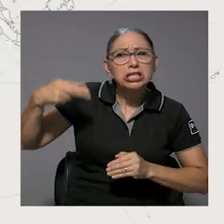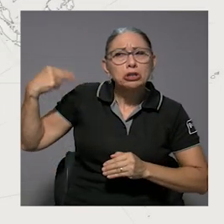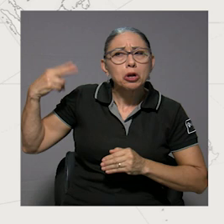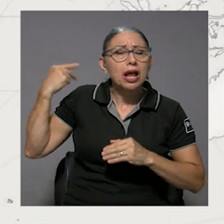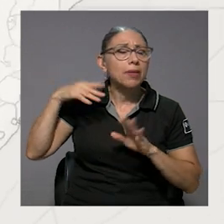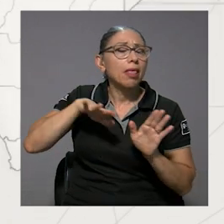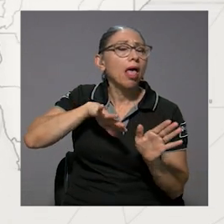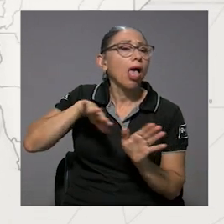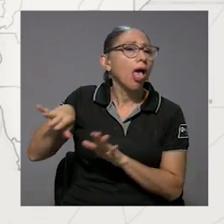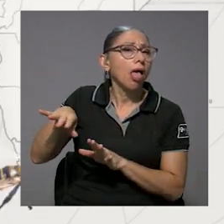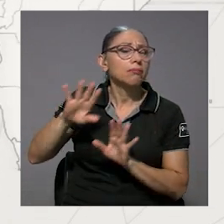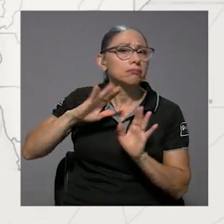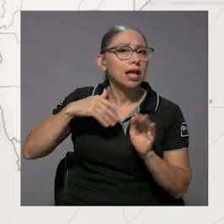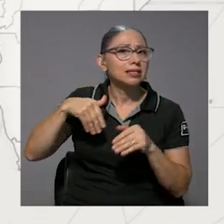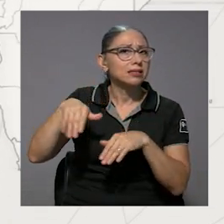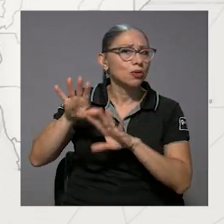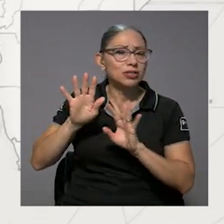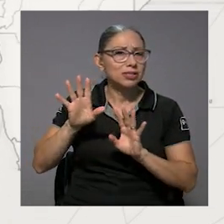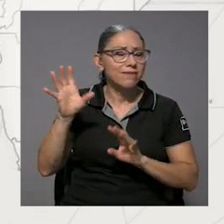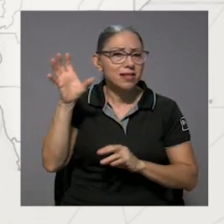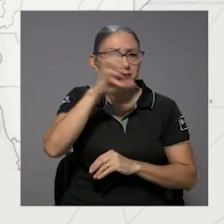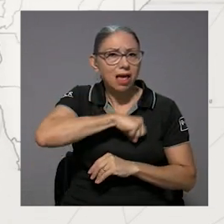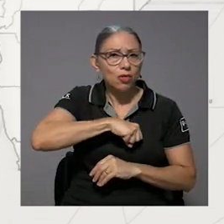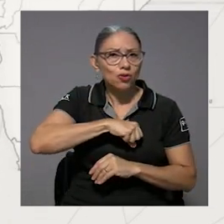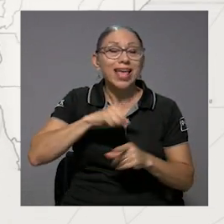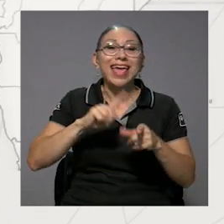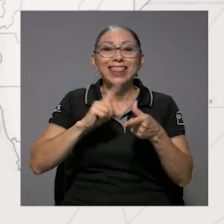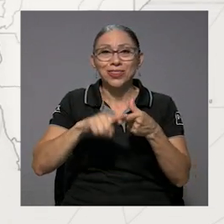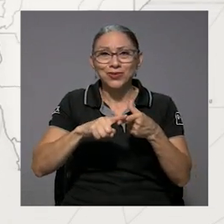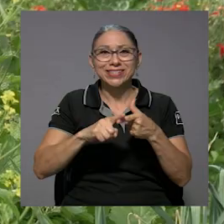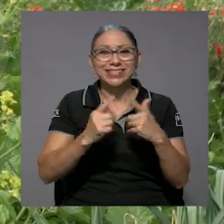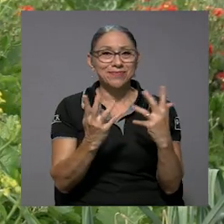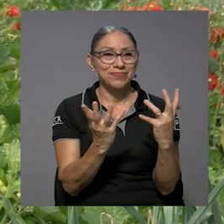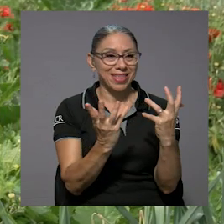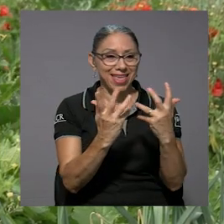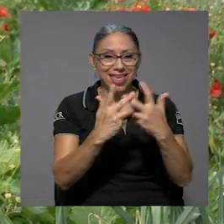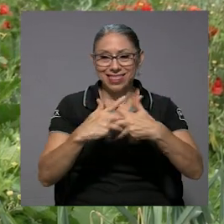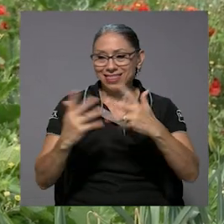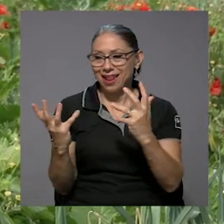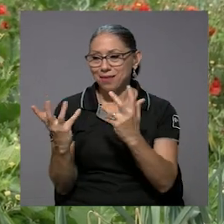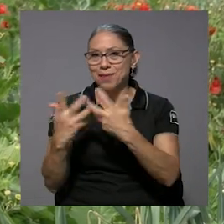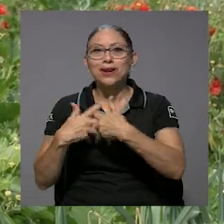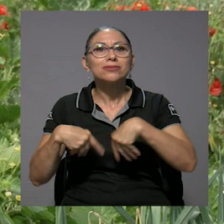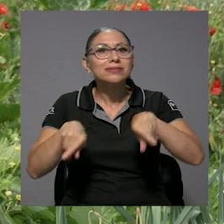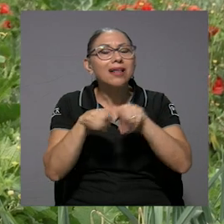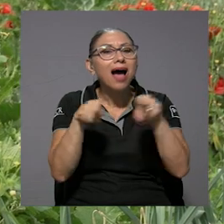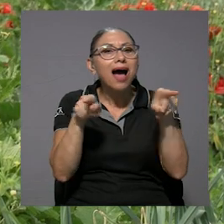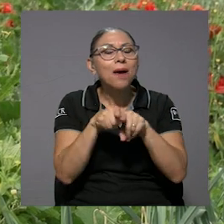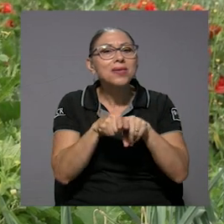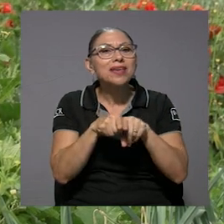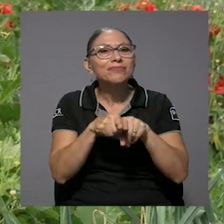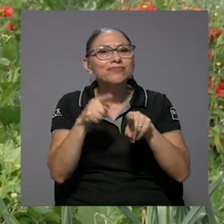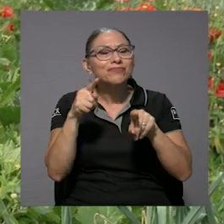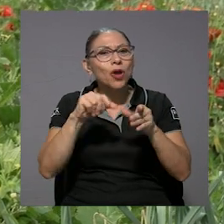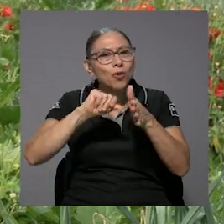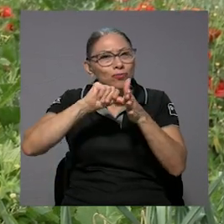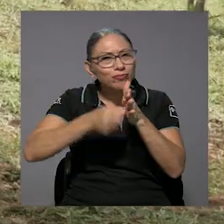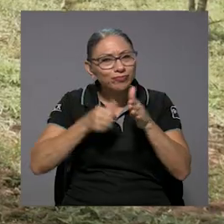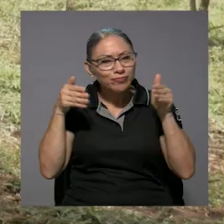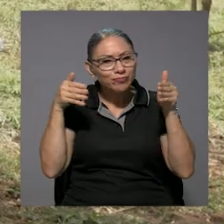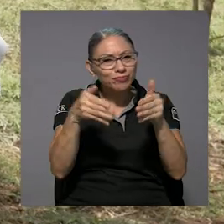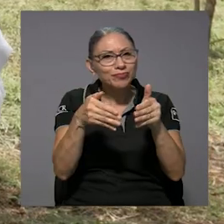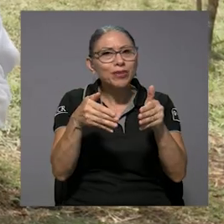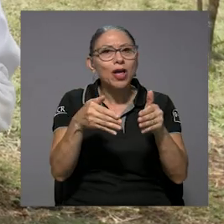invisibilizados, ¿verdad?, entonces entramarnos también hace alusión a ese entramado,